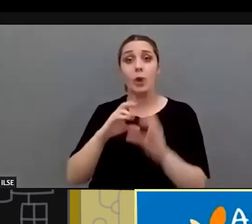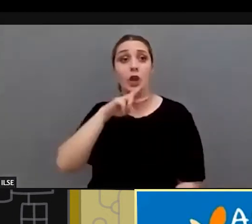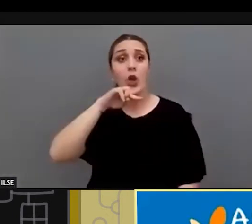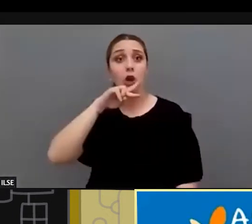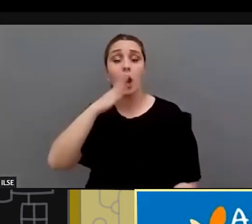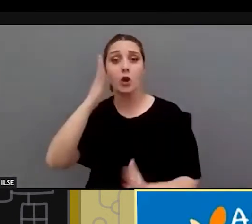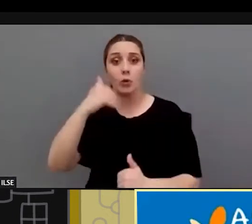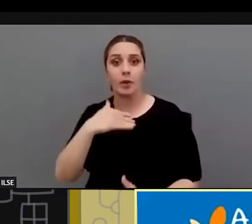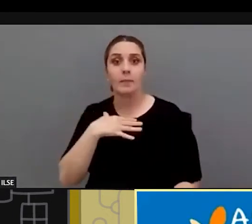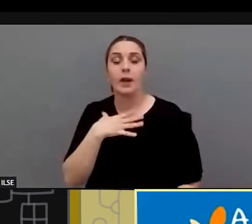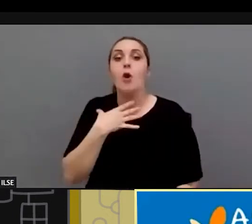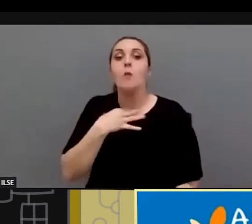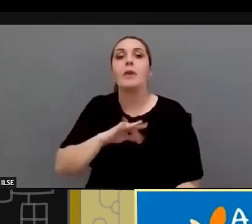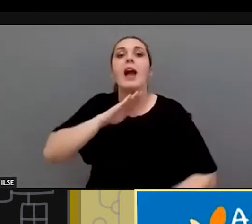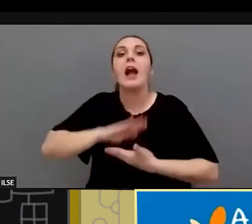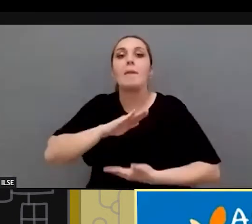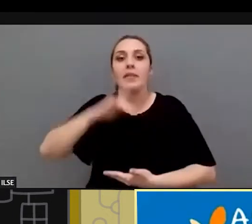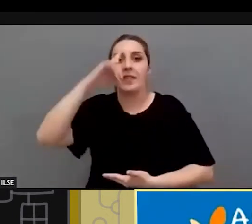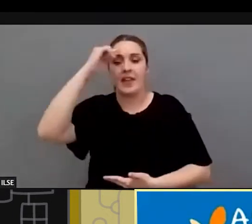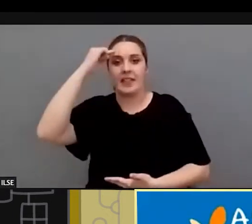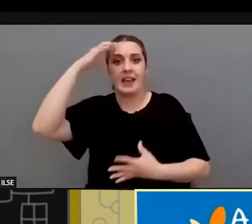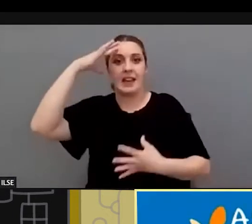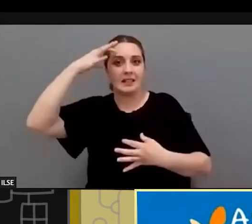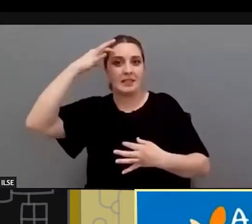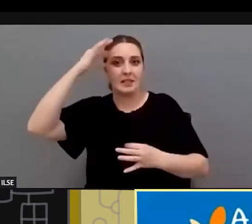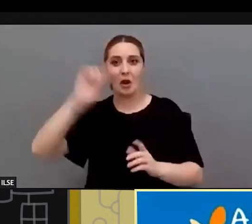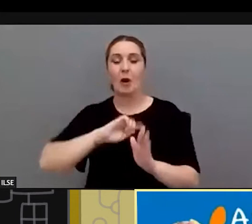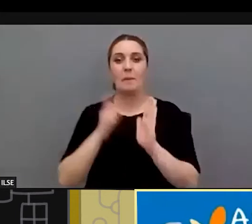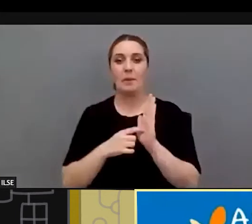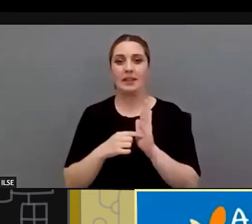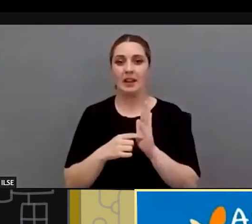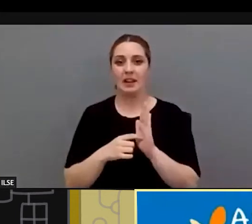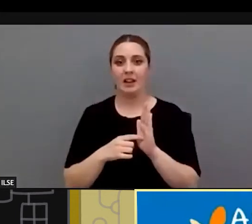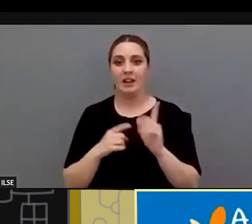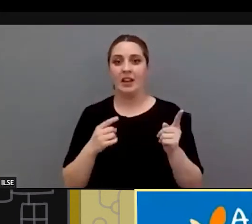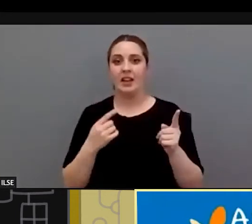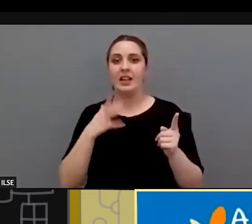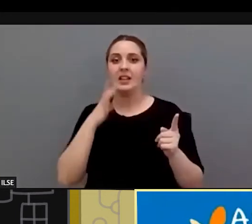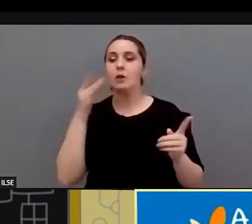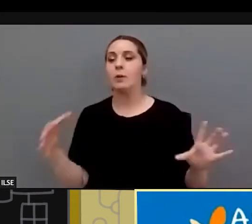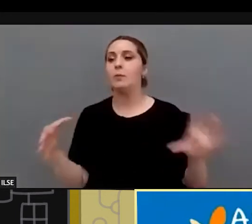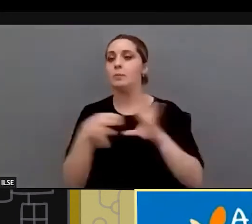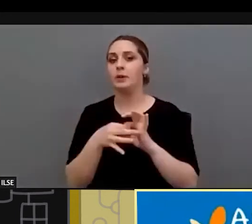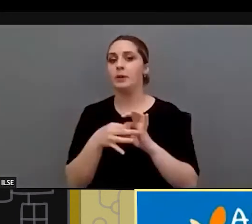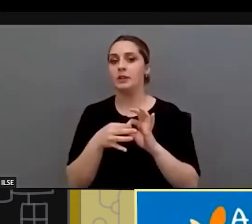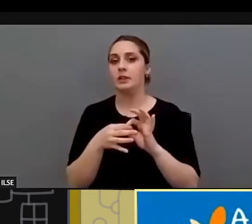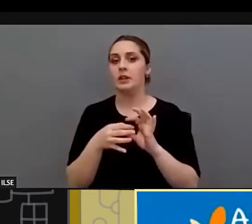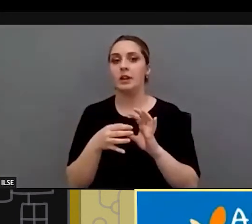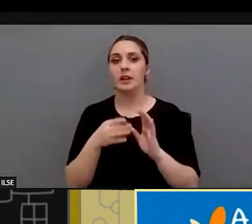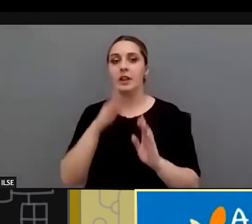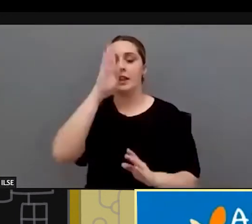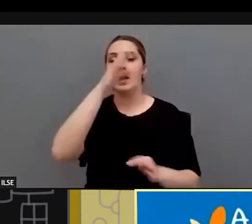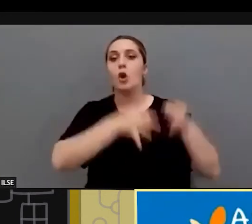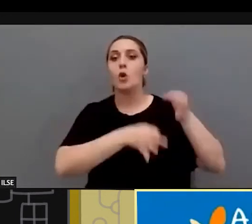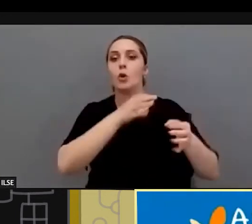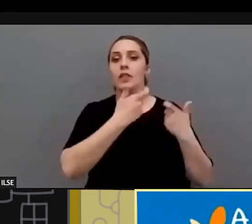puede tener capacidad intelectual plena muchas veces se hace esa directa vinculación y esto lo que hace en el ámbito judicial